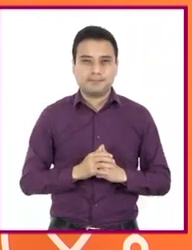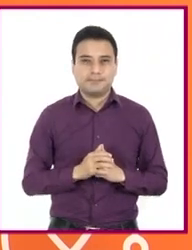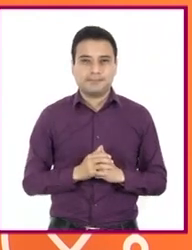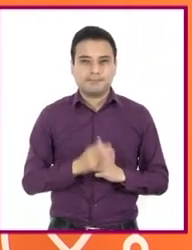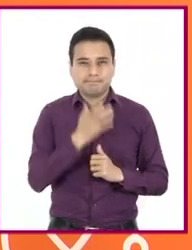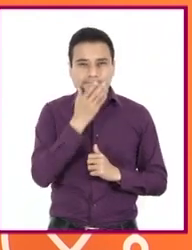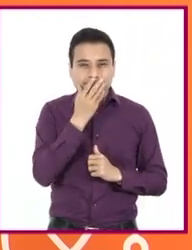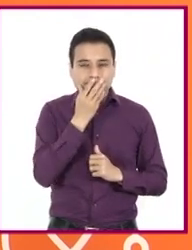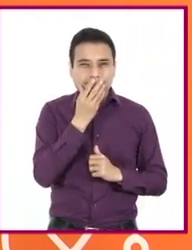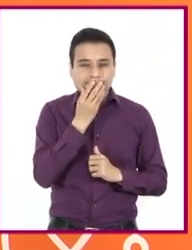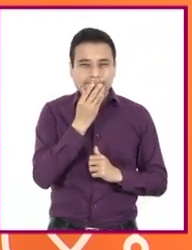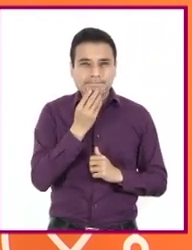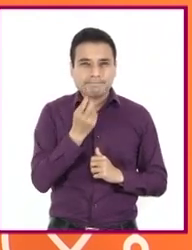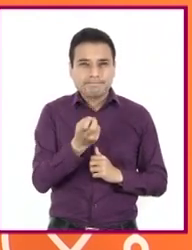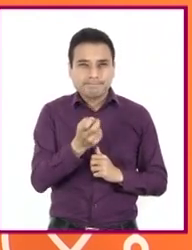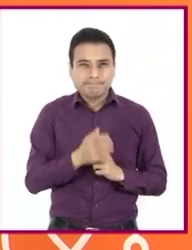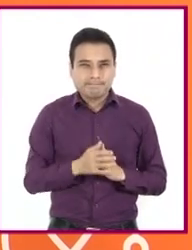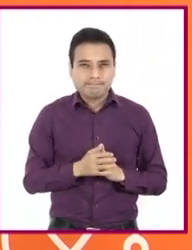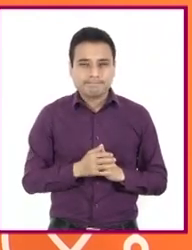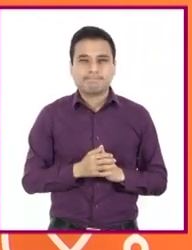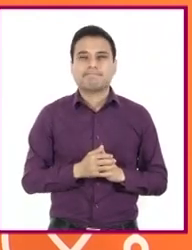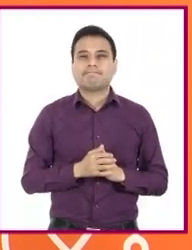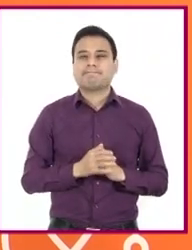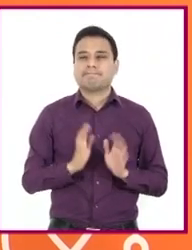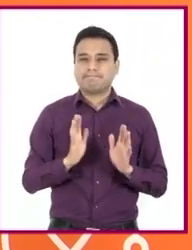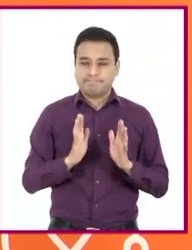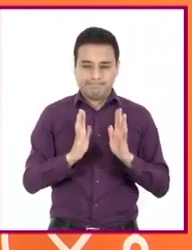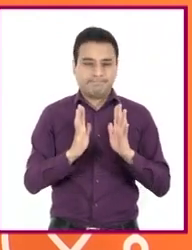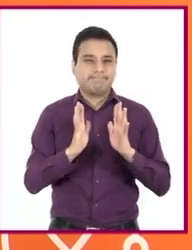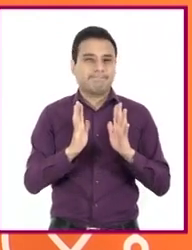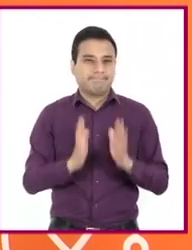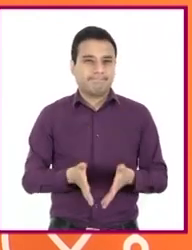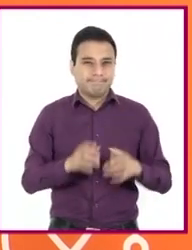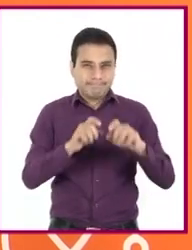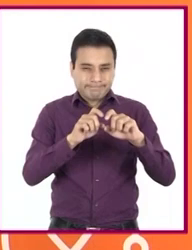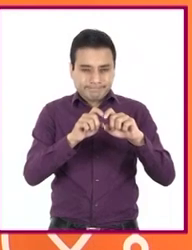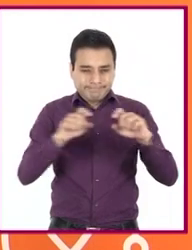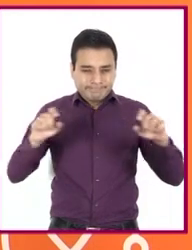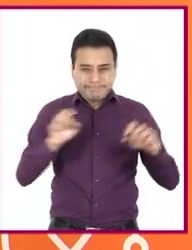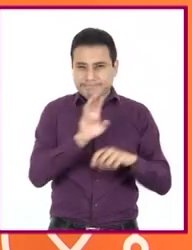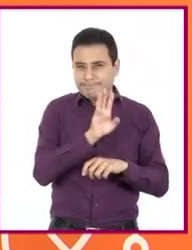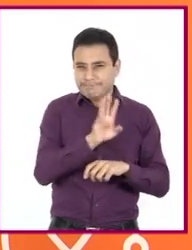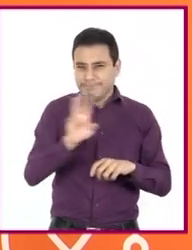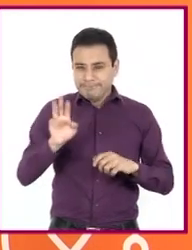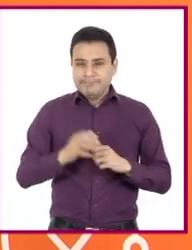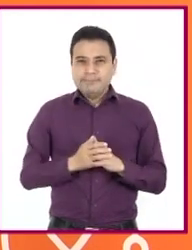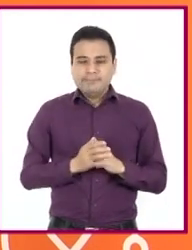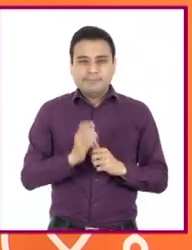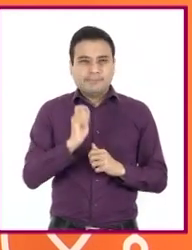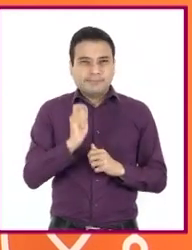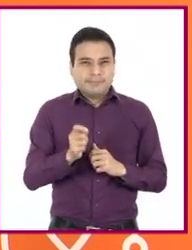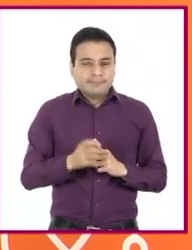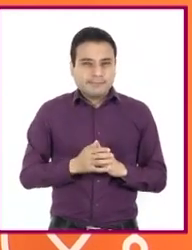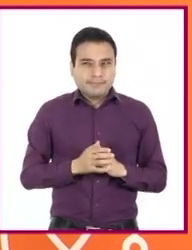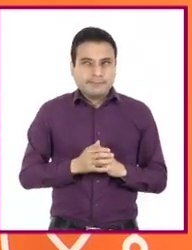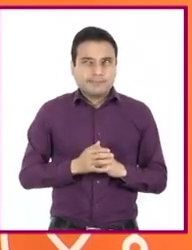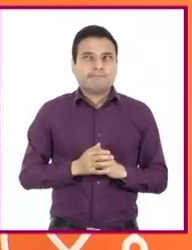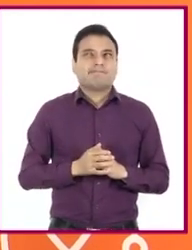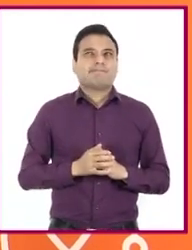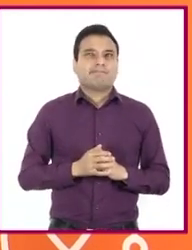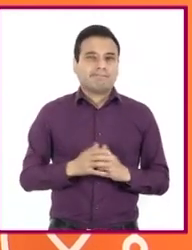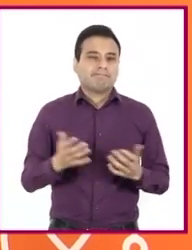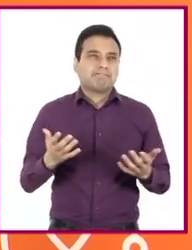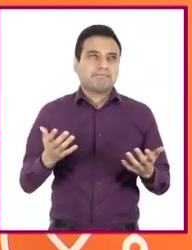En este caso, se indica la URL o dirección electrónica como la conocemos. Por lo tanto, esta referencia